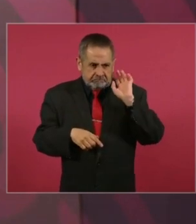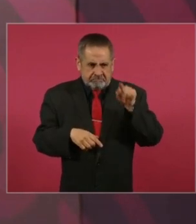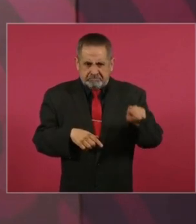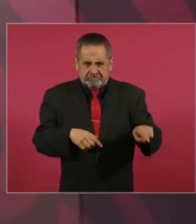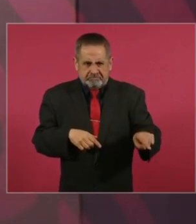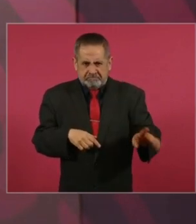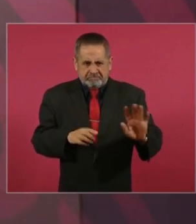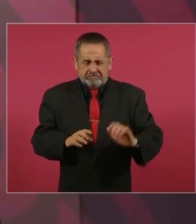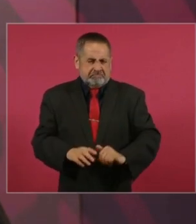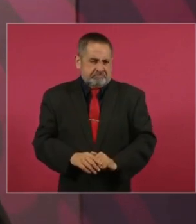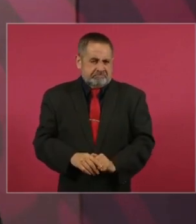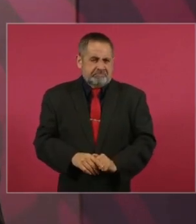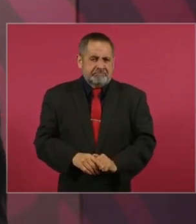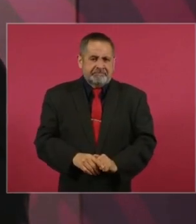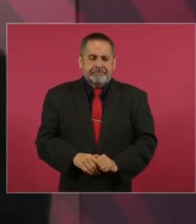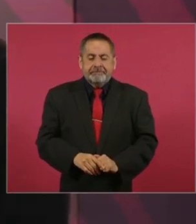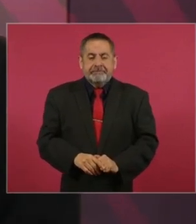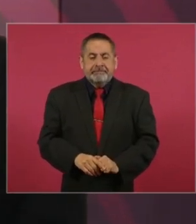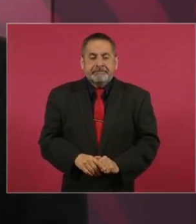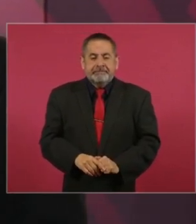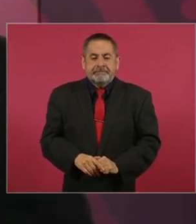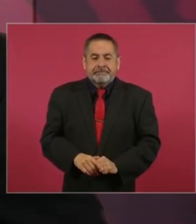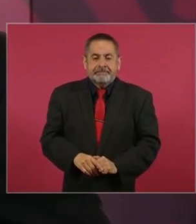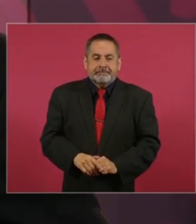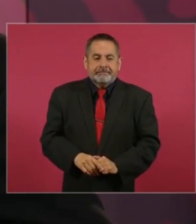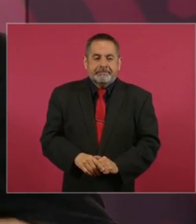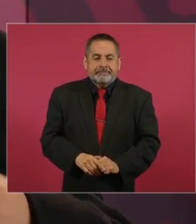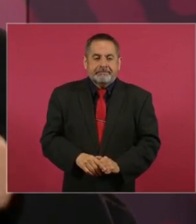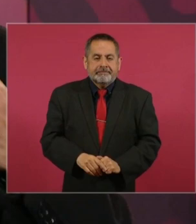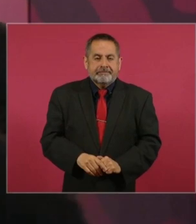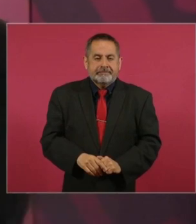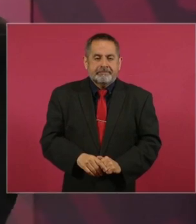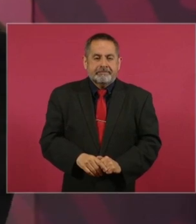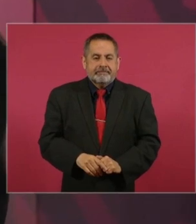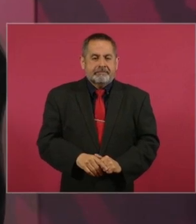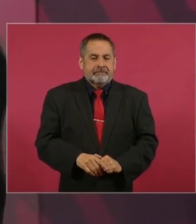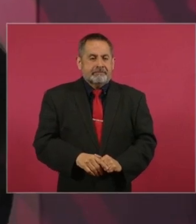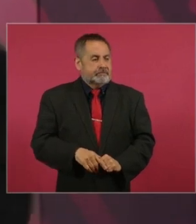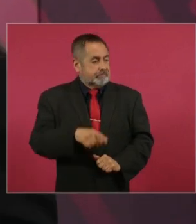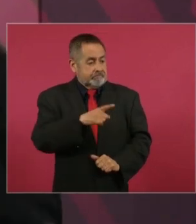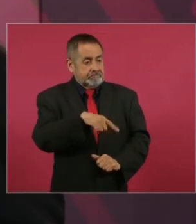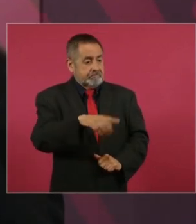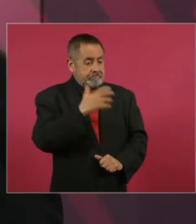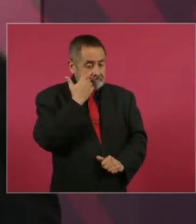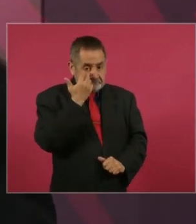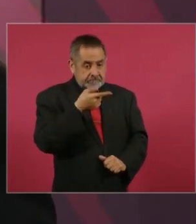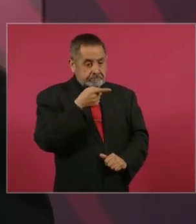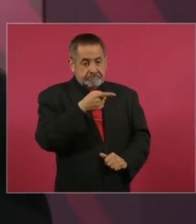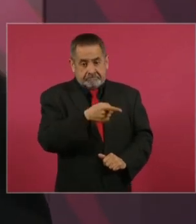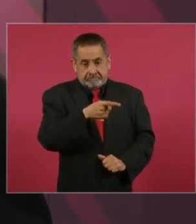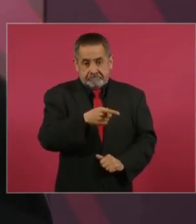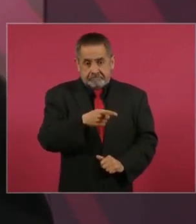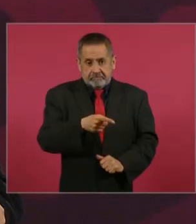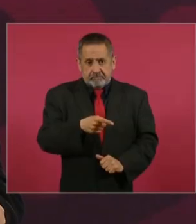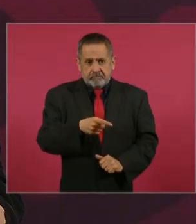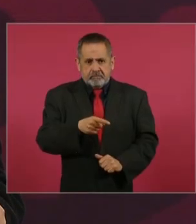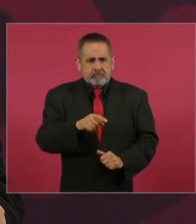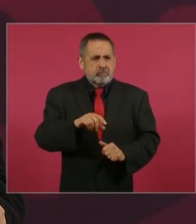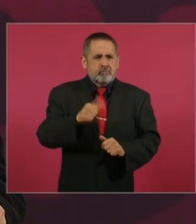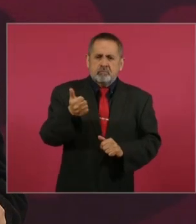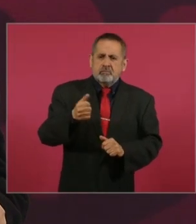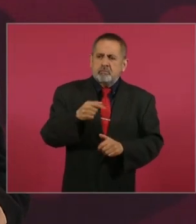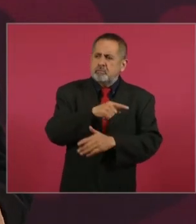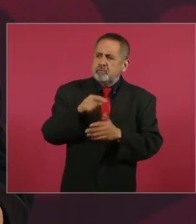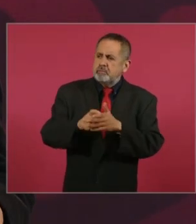quería ir a tener otro espacio.